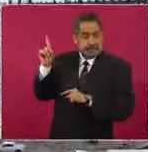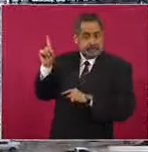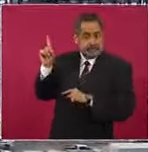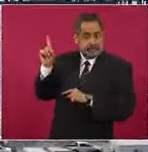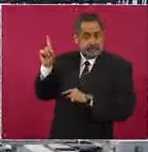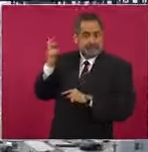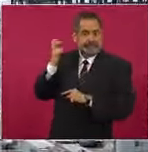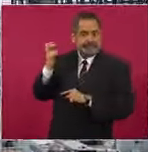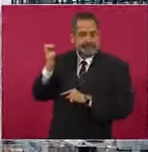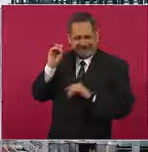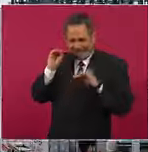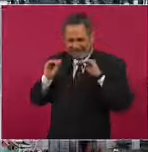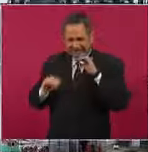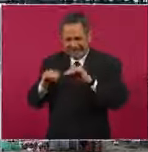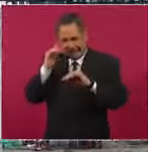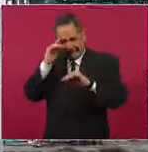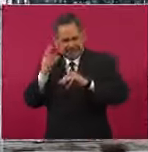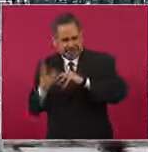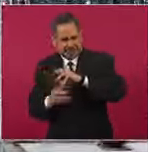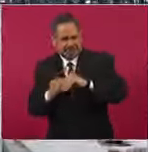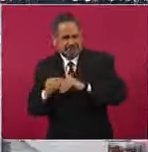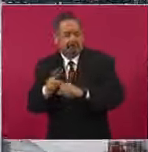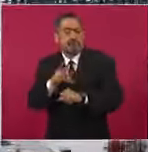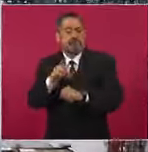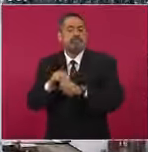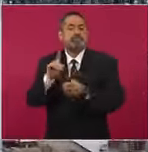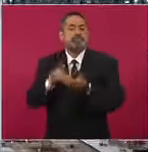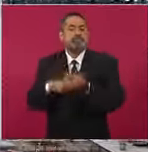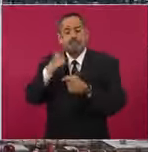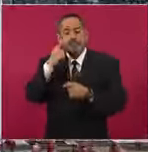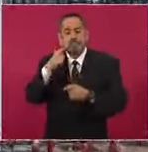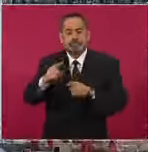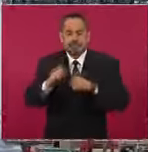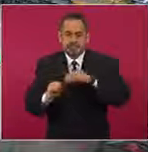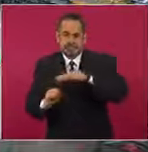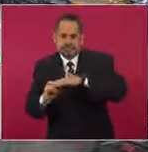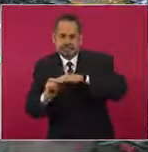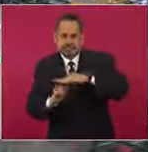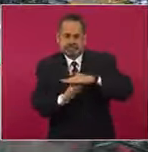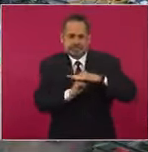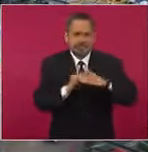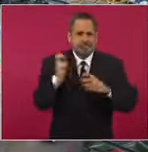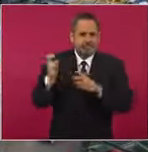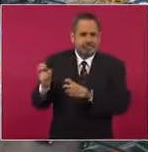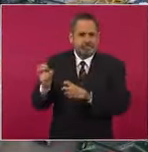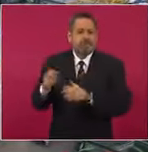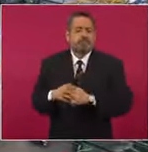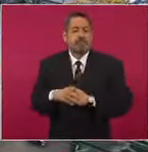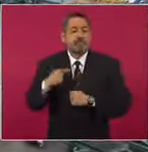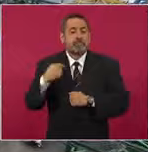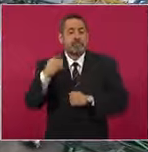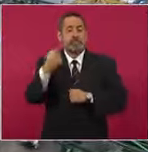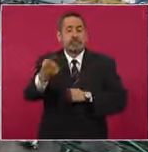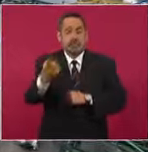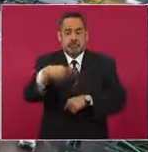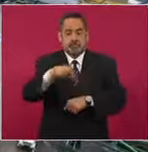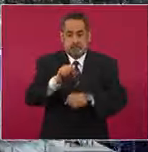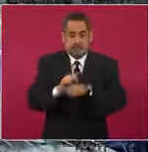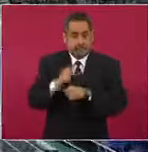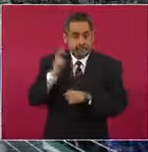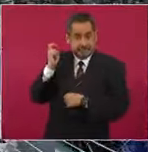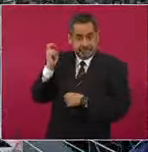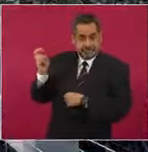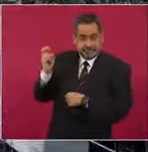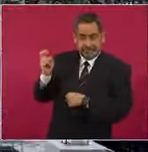las plantas de proceso completas. Que se instalan en las bases de cimentación. Para la próxima semana, todas estas